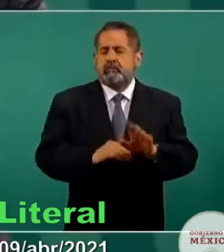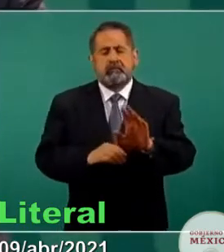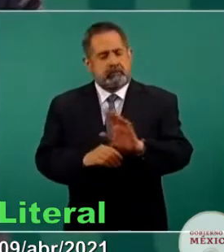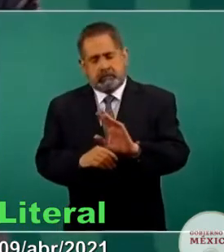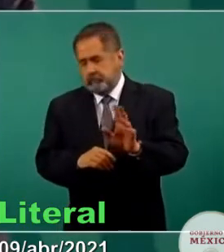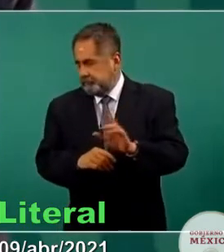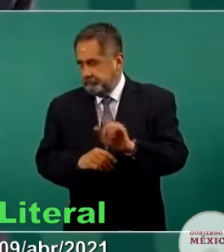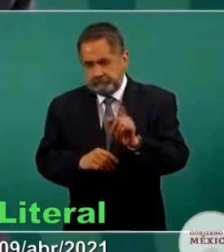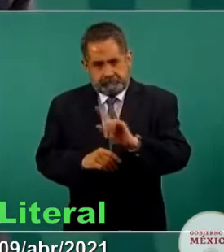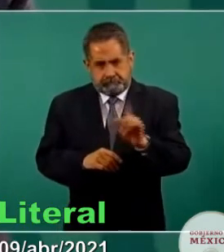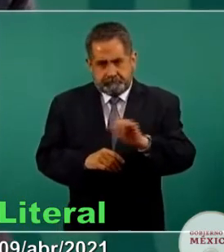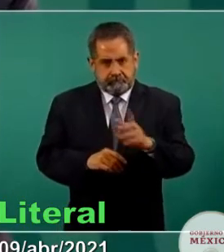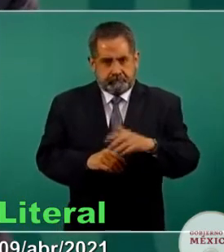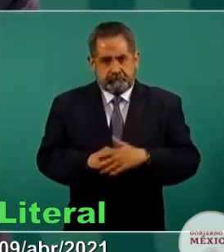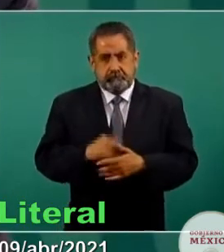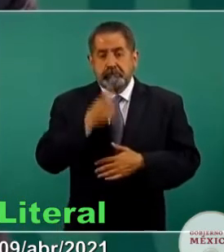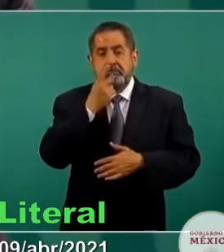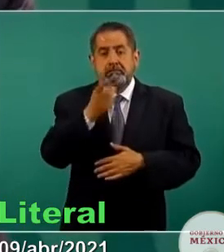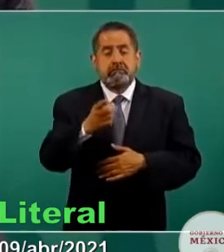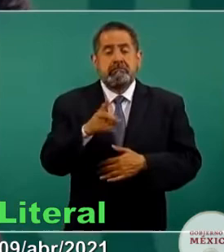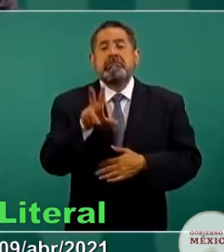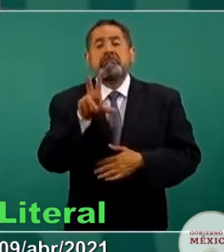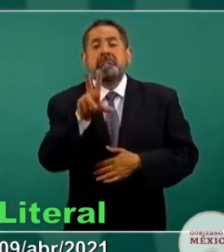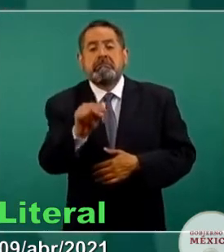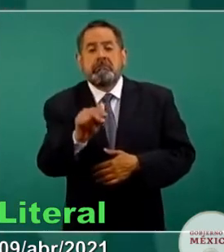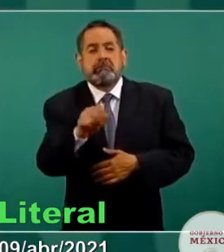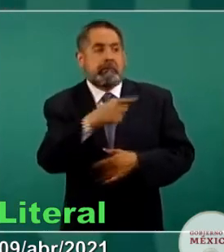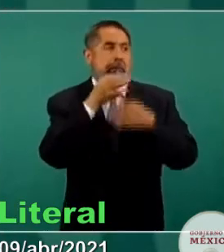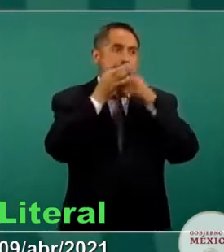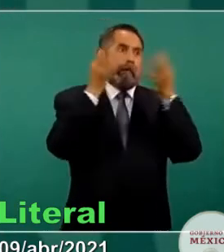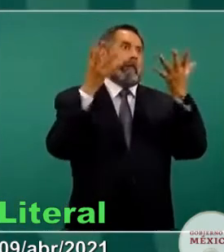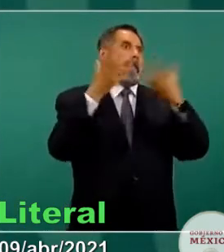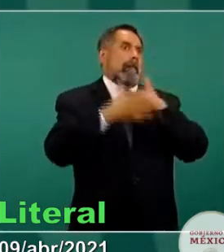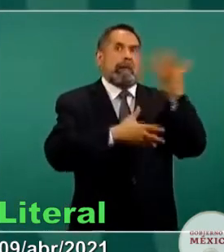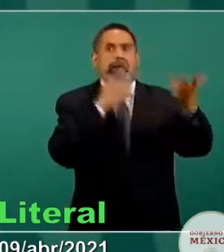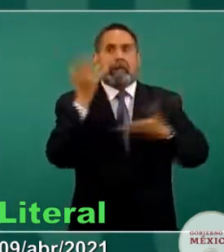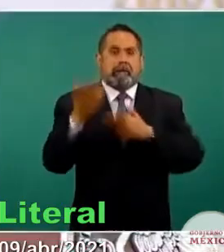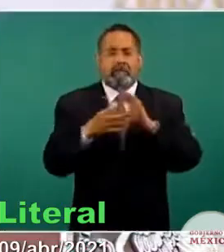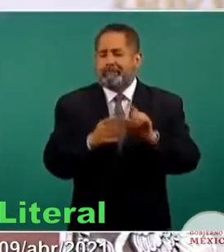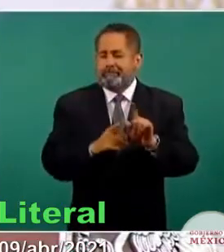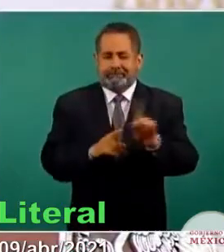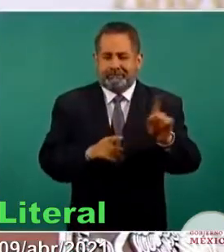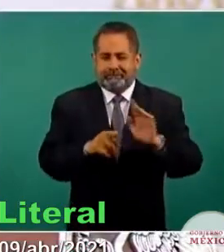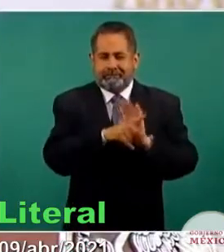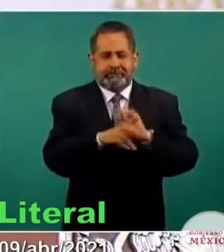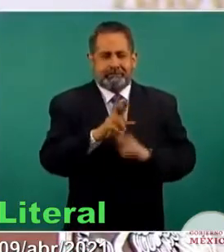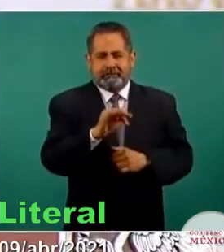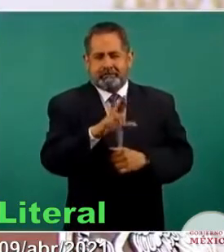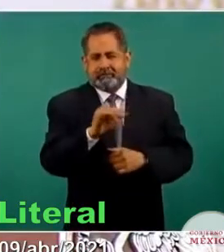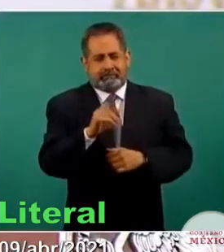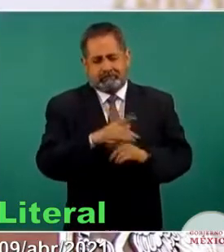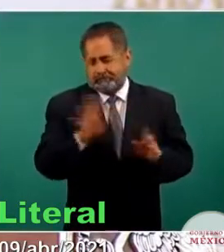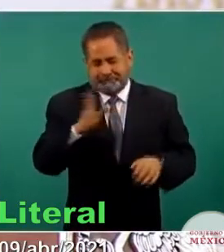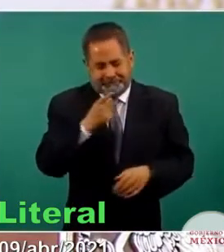si te digo está descartado, ese va a ser el titular de reforma de mañana.